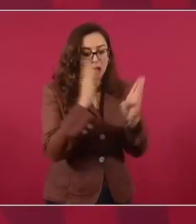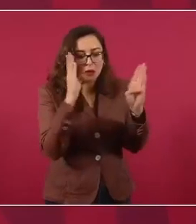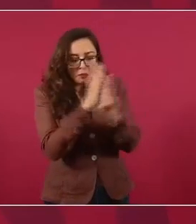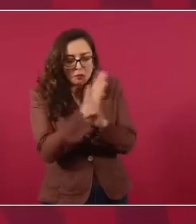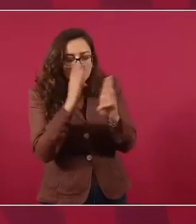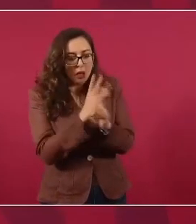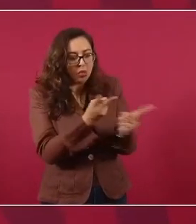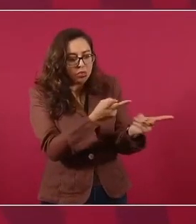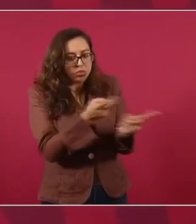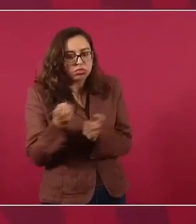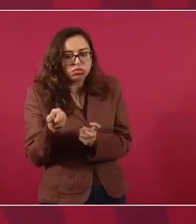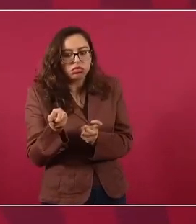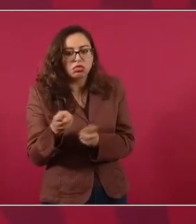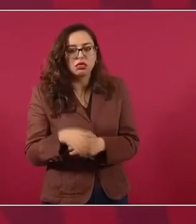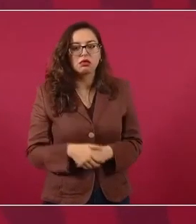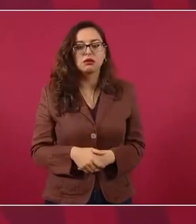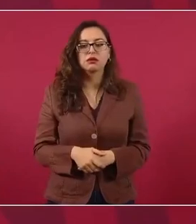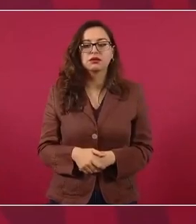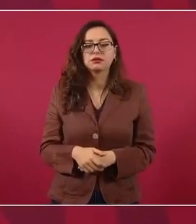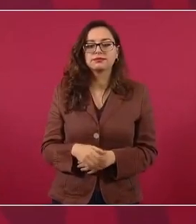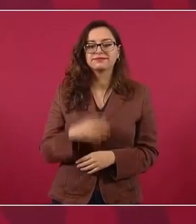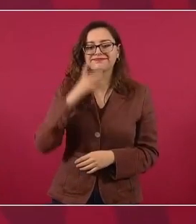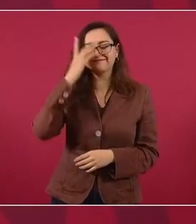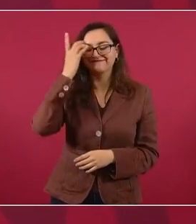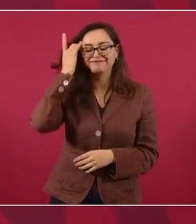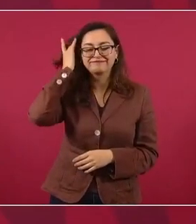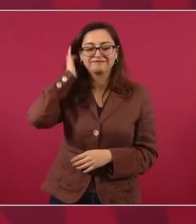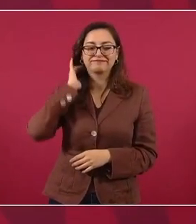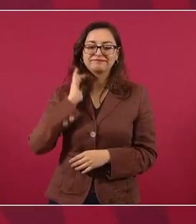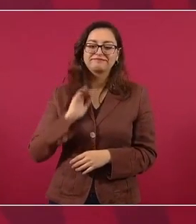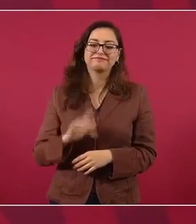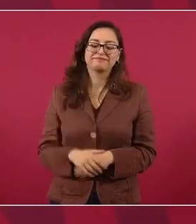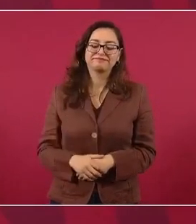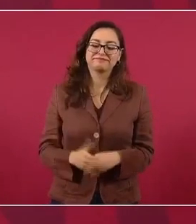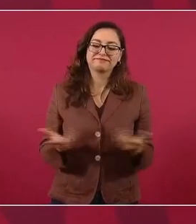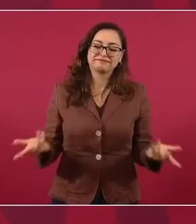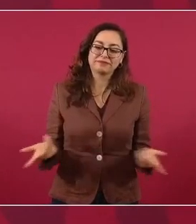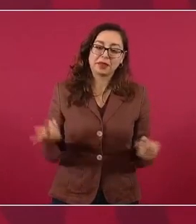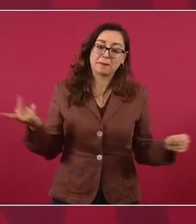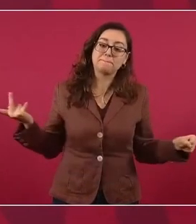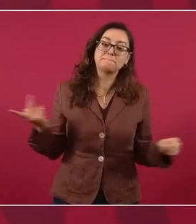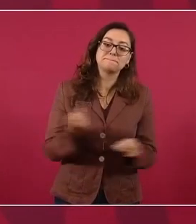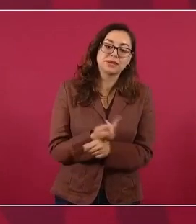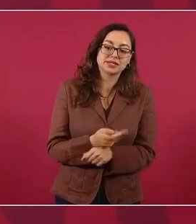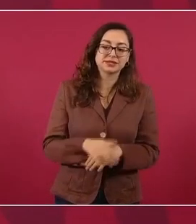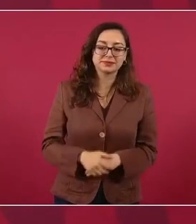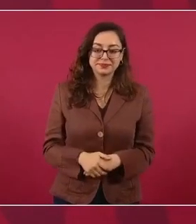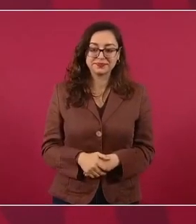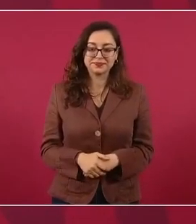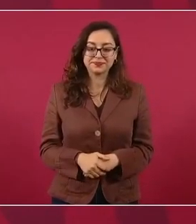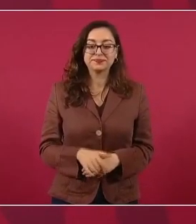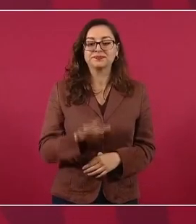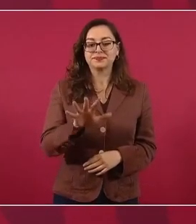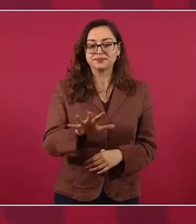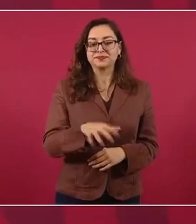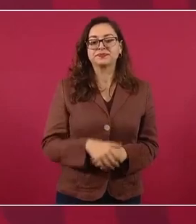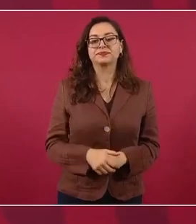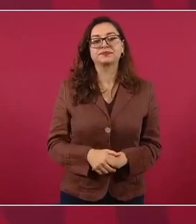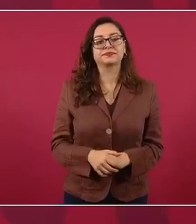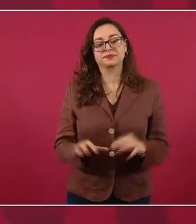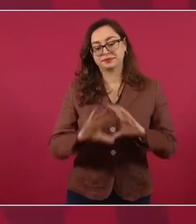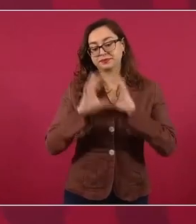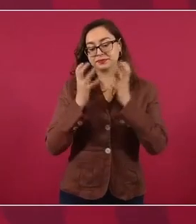Es que nosotros tenemos una muy buena relación con todos los gobiernos y con todos los pueblos del mundo.